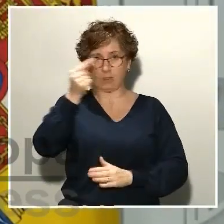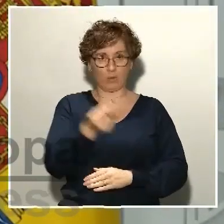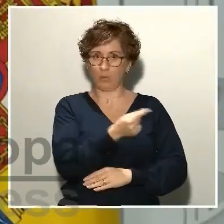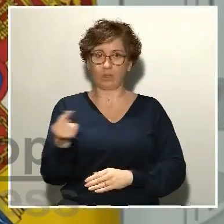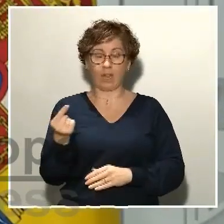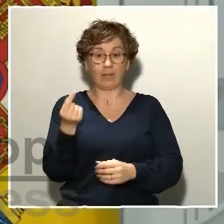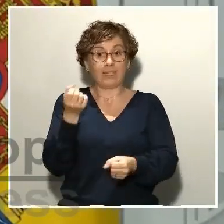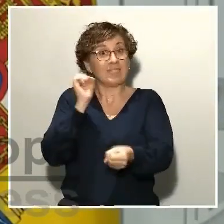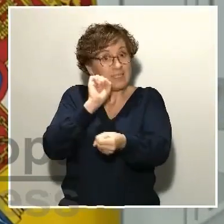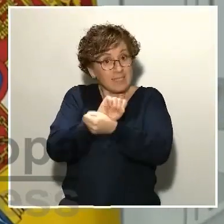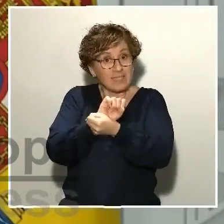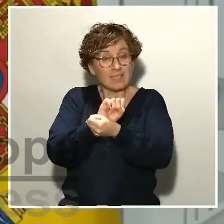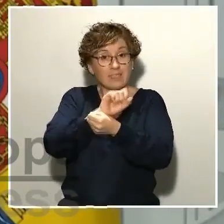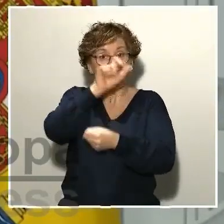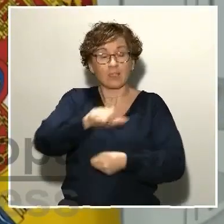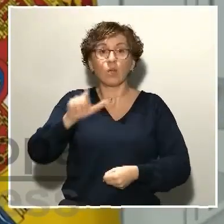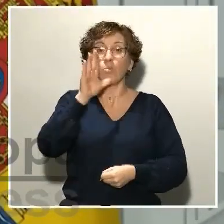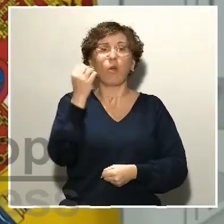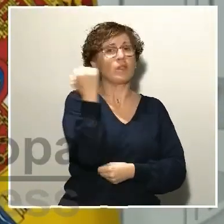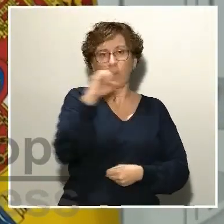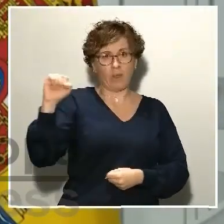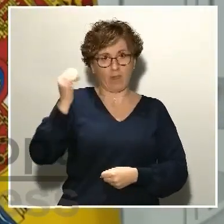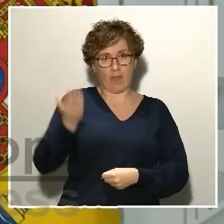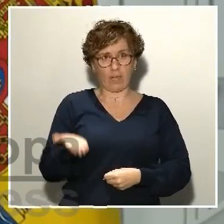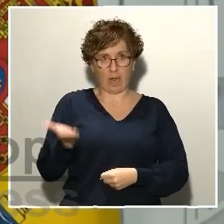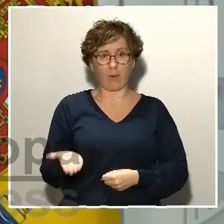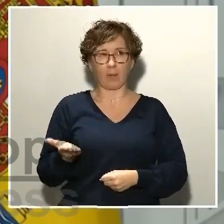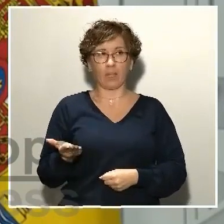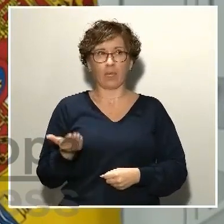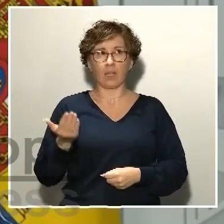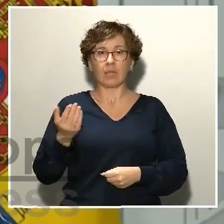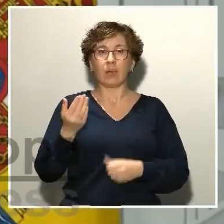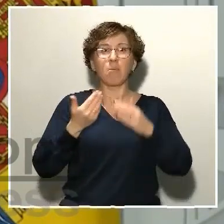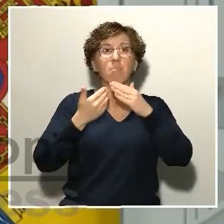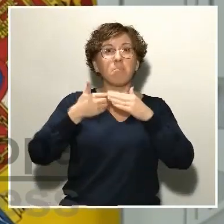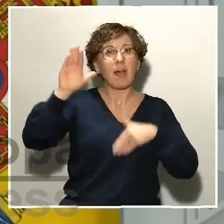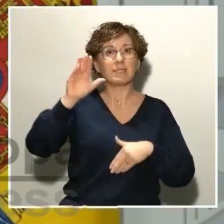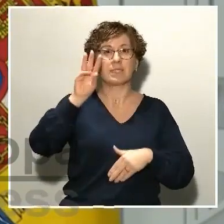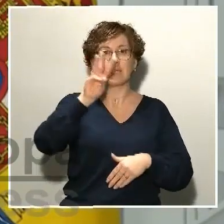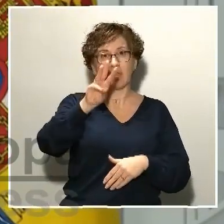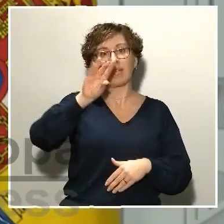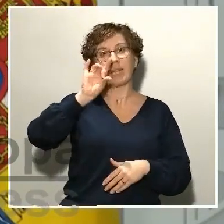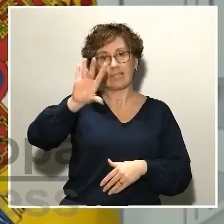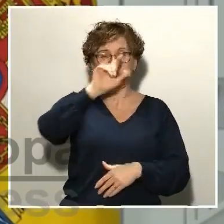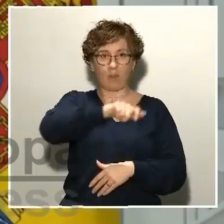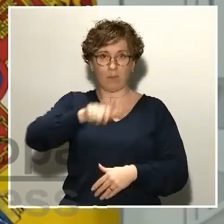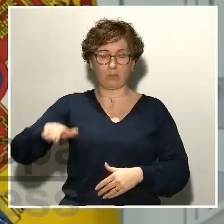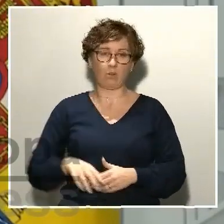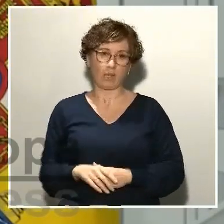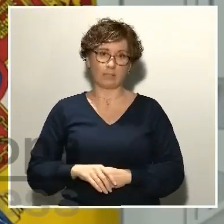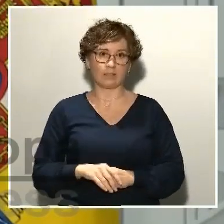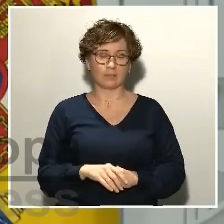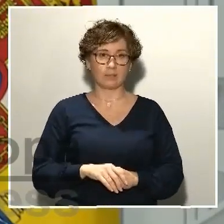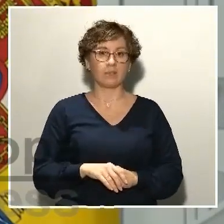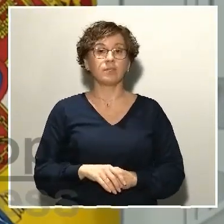desobediencia grave a los agentes de la autoridad más de 315 personas. En ese sentido, referir que todas las